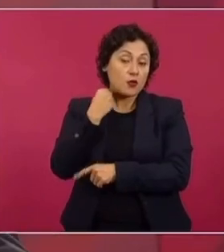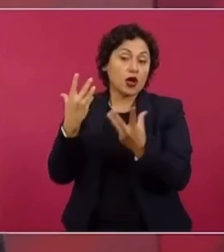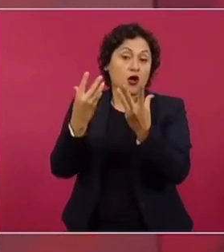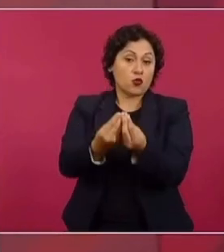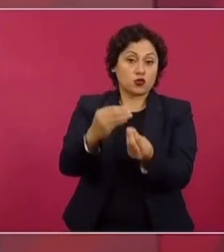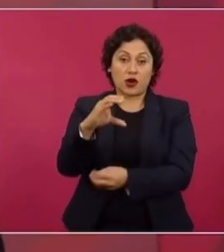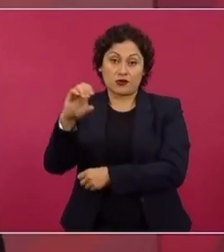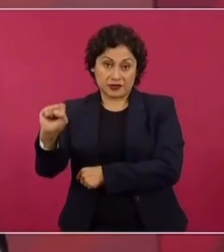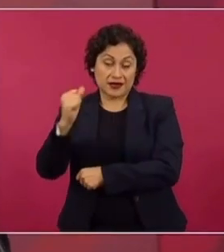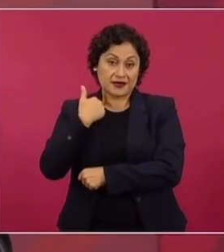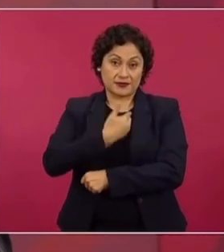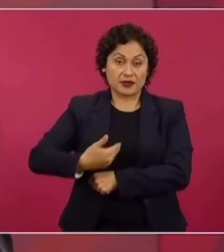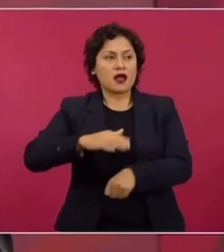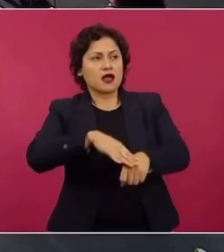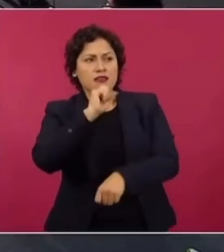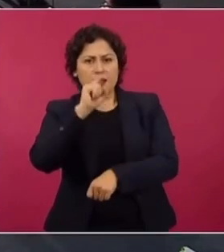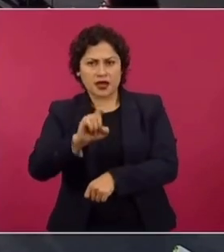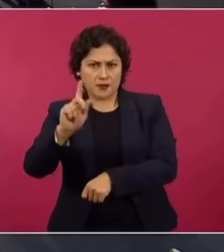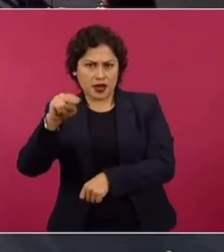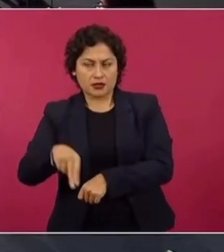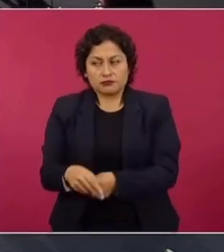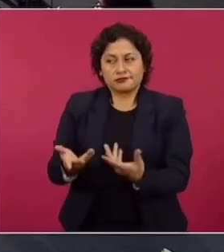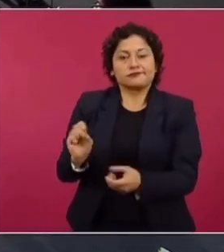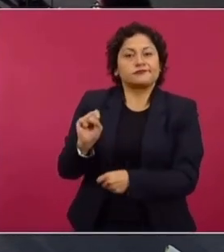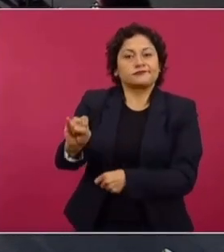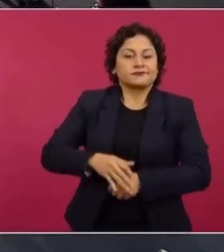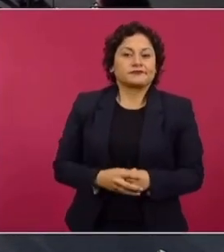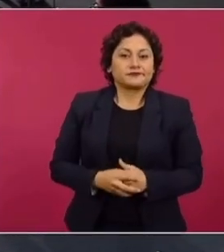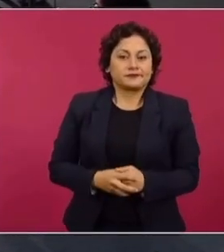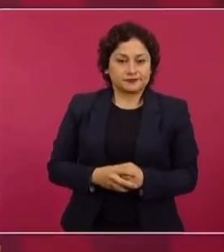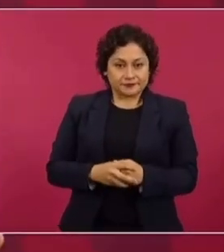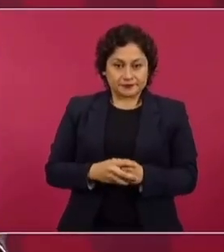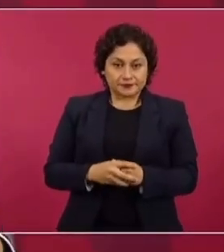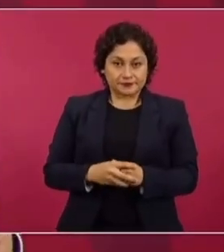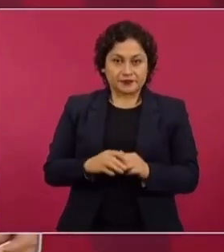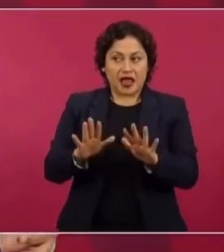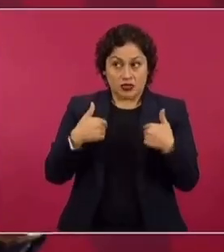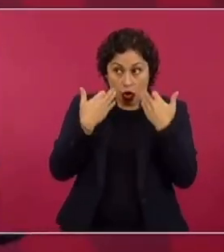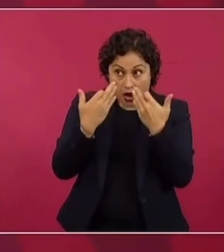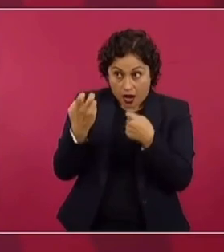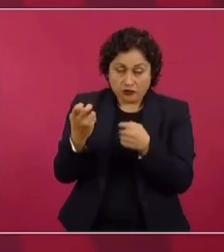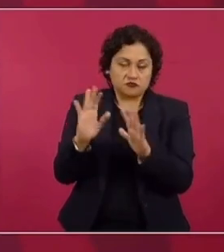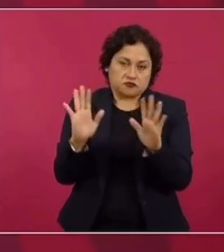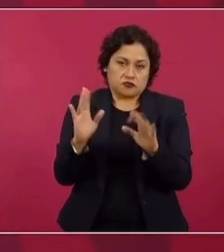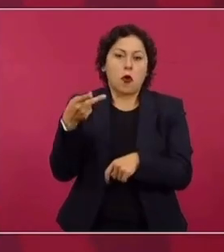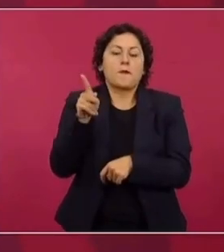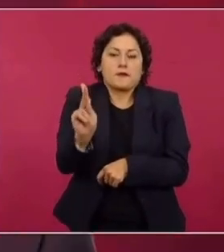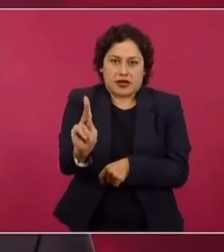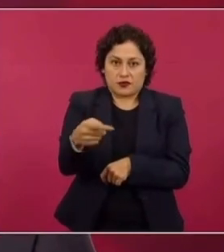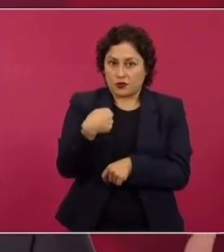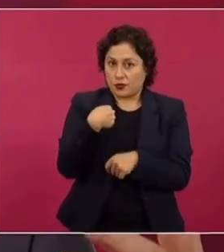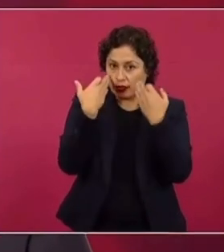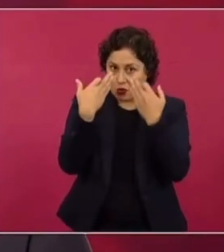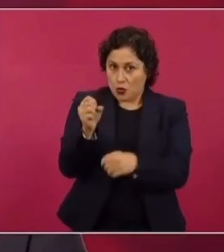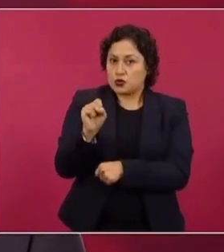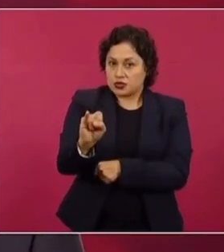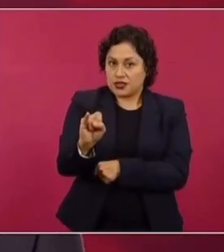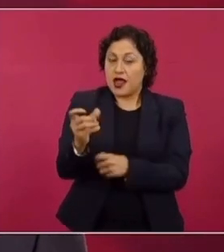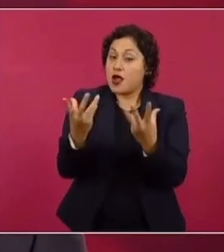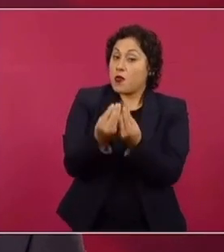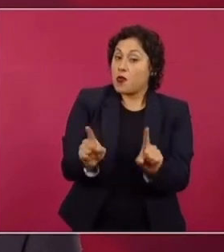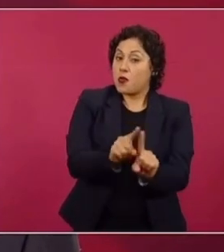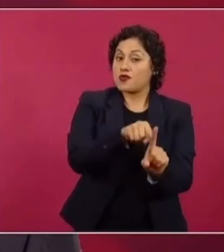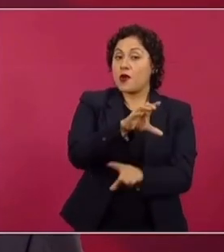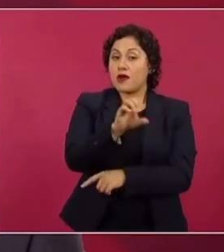Salinas de Gortaje. ¿Y de Enrique Piñadieto? Sí, eso no me consta. Pero lo de Salinas sí,